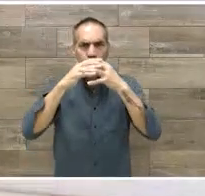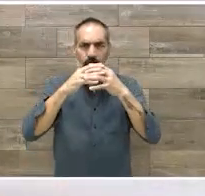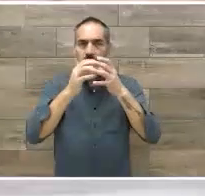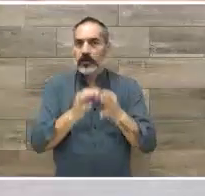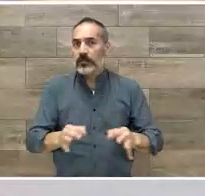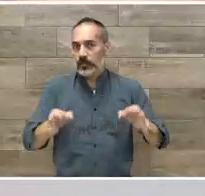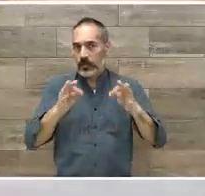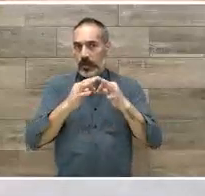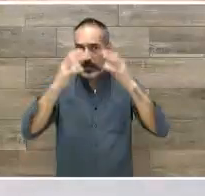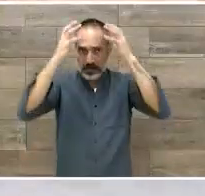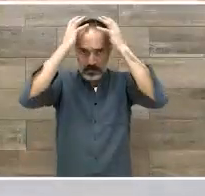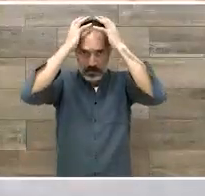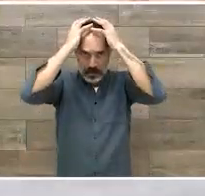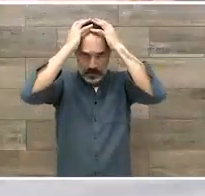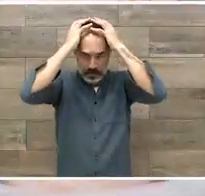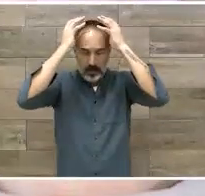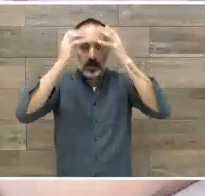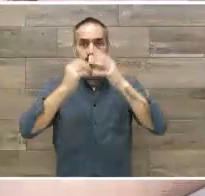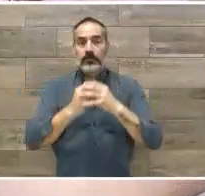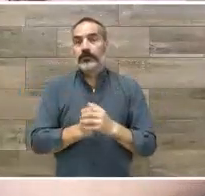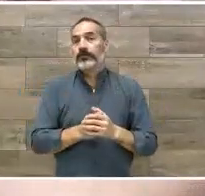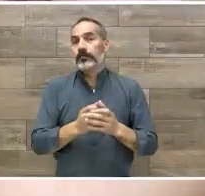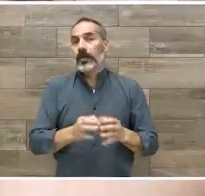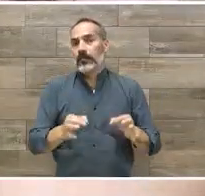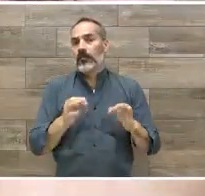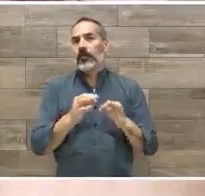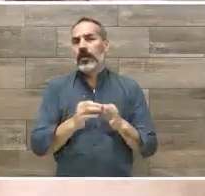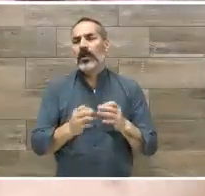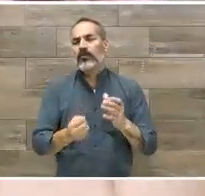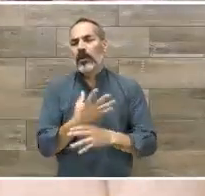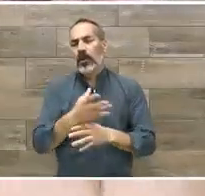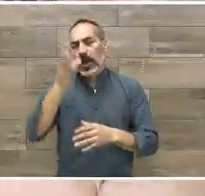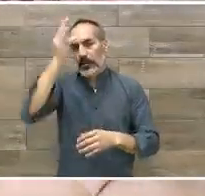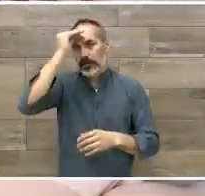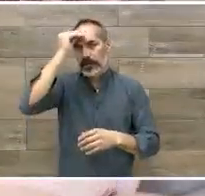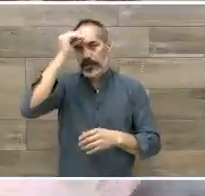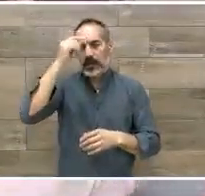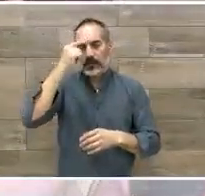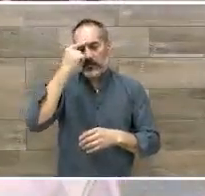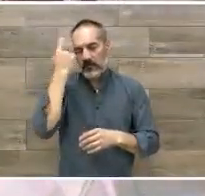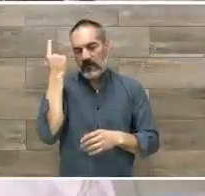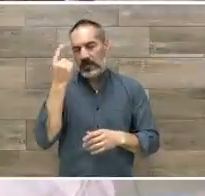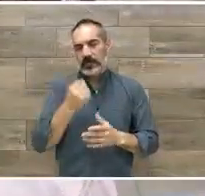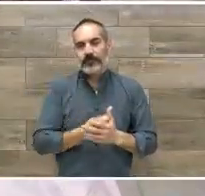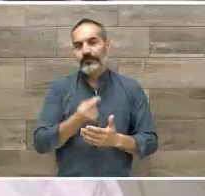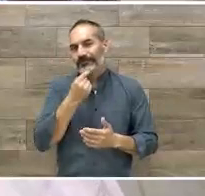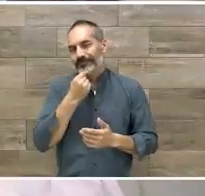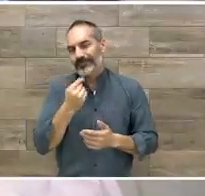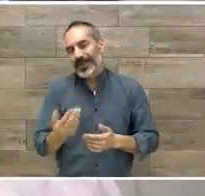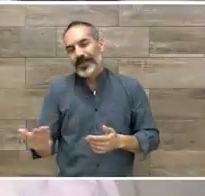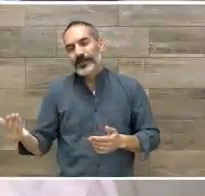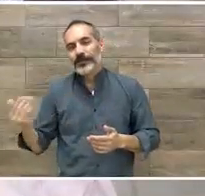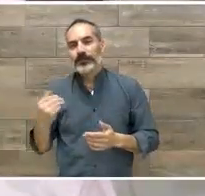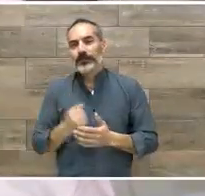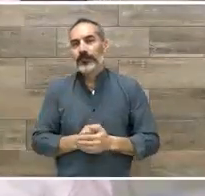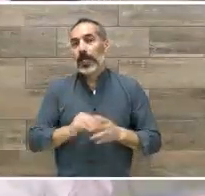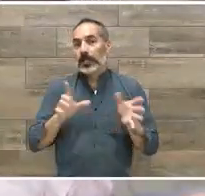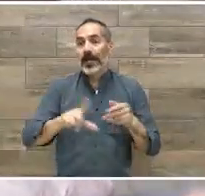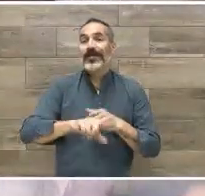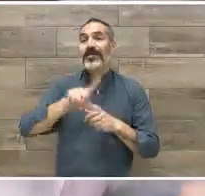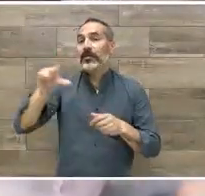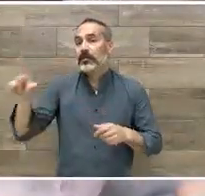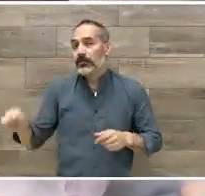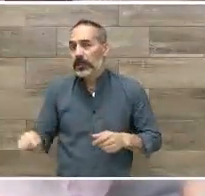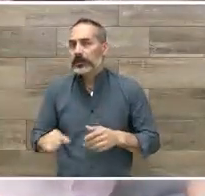cognitivo moldeable que acomodará los nuevos aprendizajes con mucho mayor facilidad que cuando a posteriori los